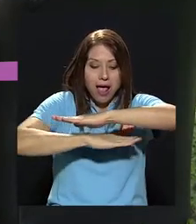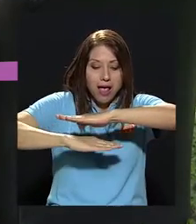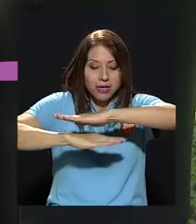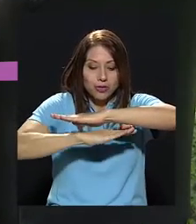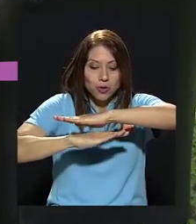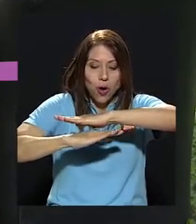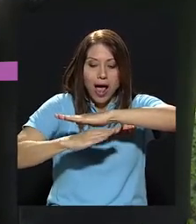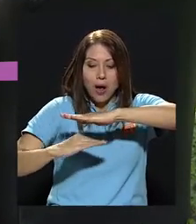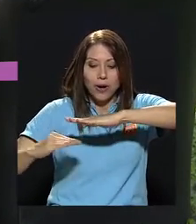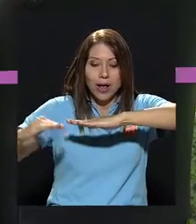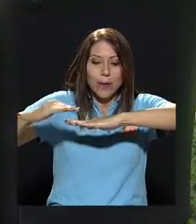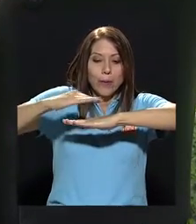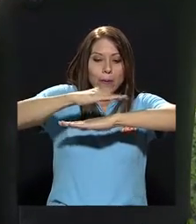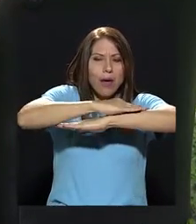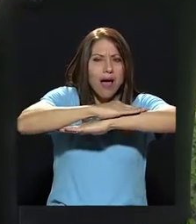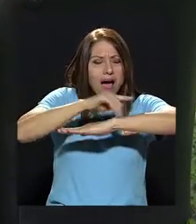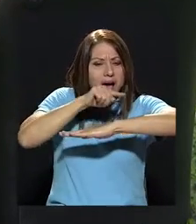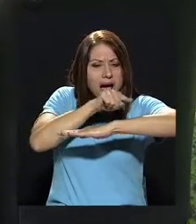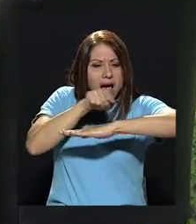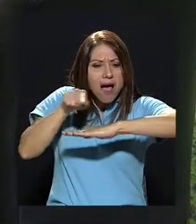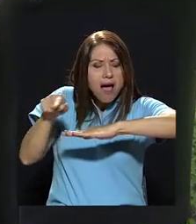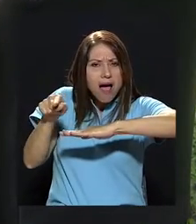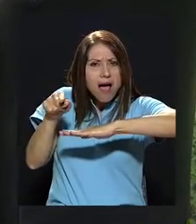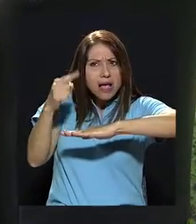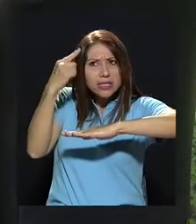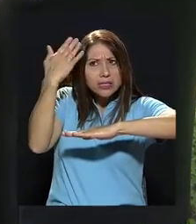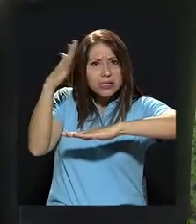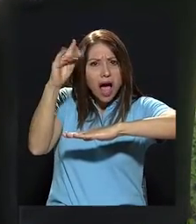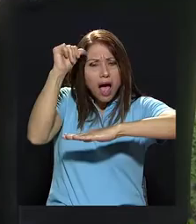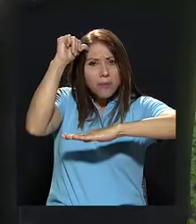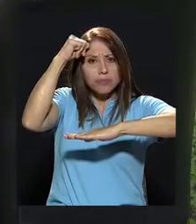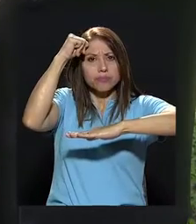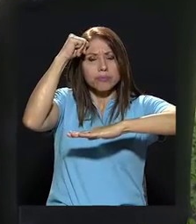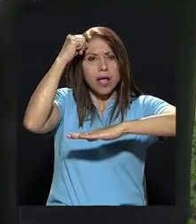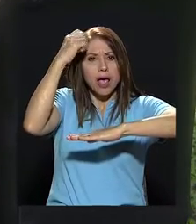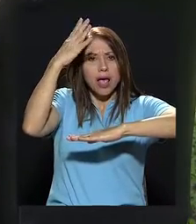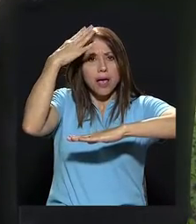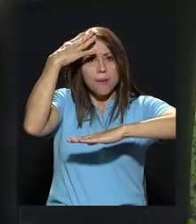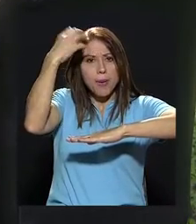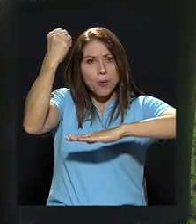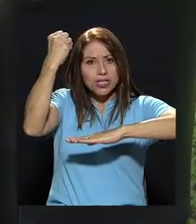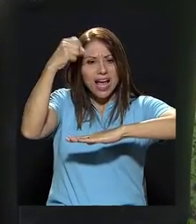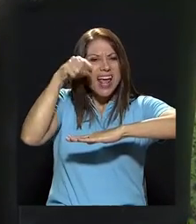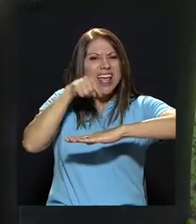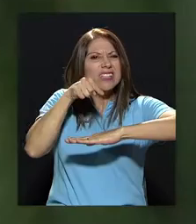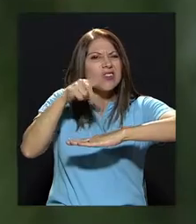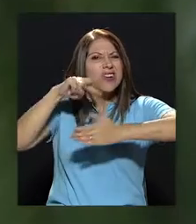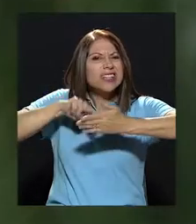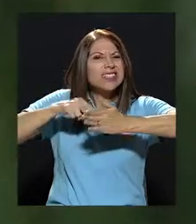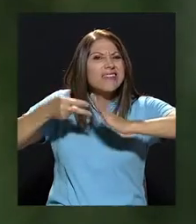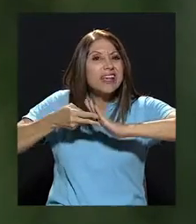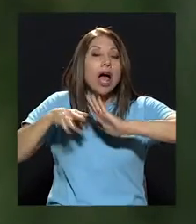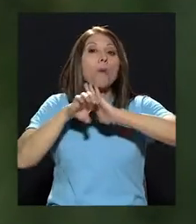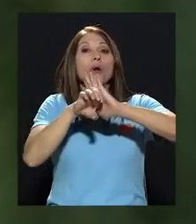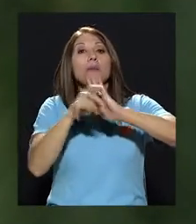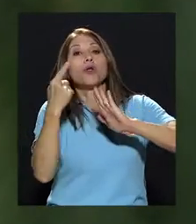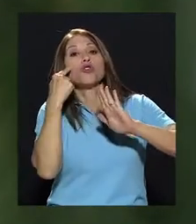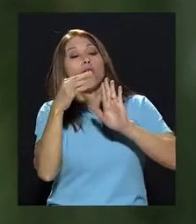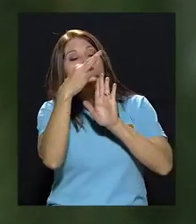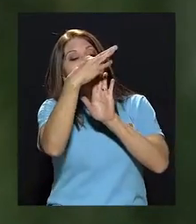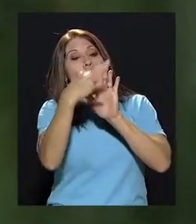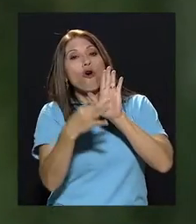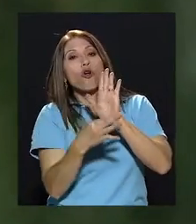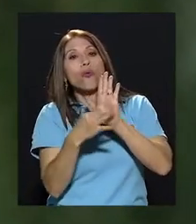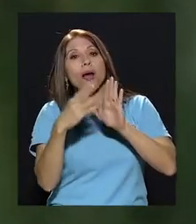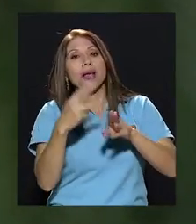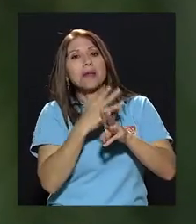significan esos datos que logré memorizar. Entonces, por ejemplo, yo veo una fórmula matemática con un montón de variables,